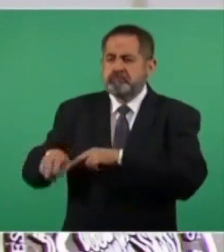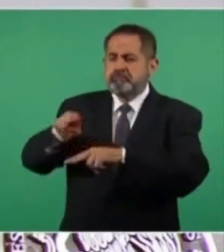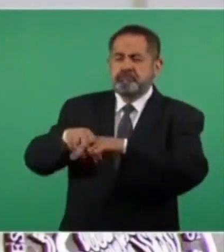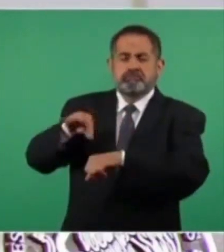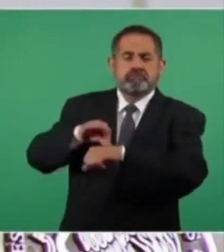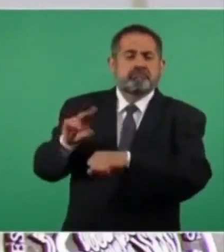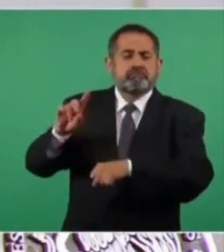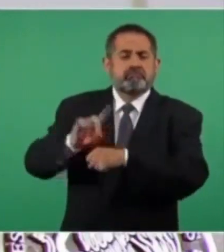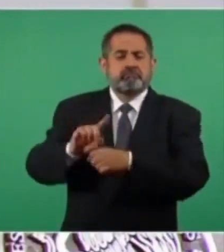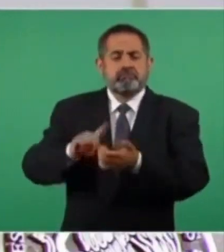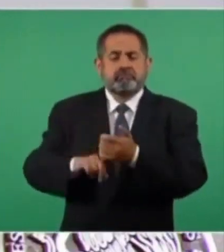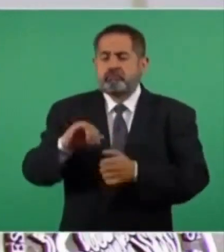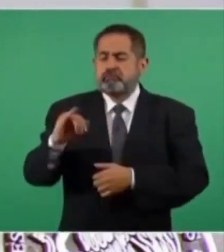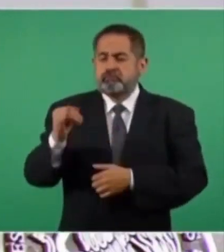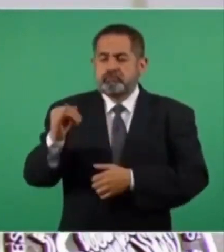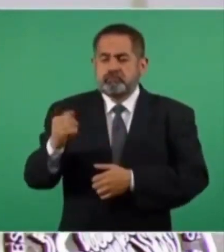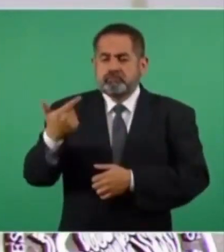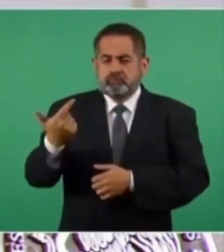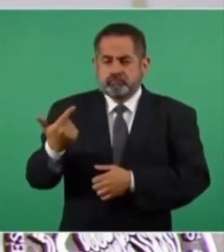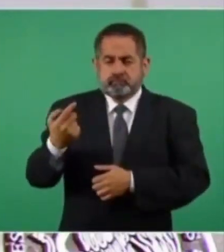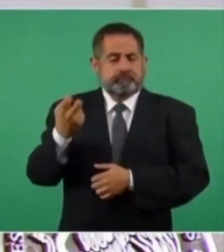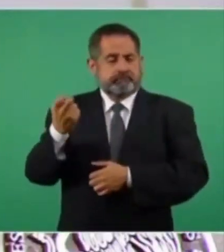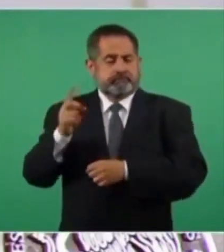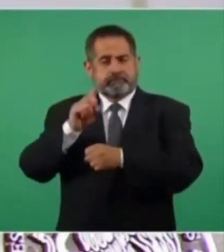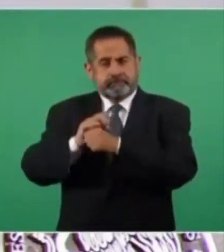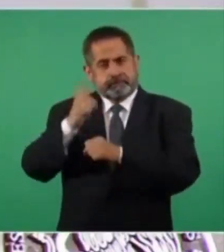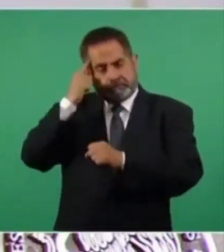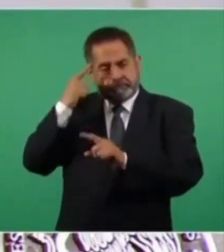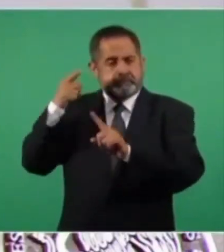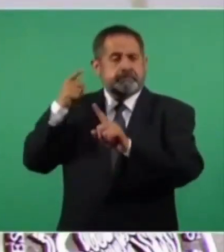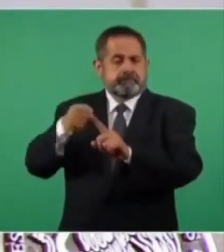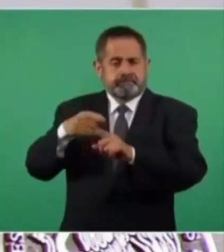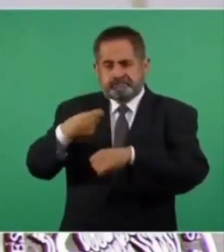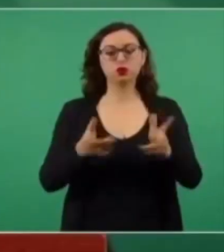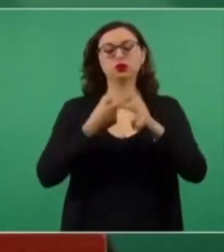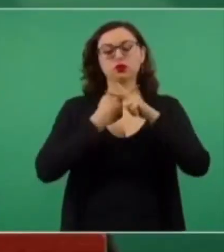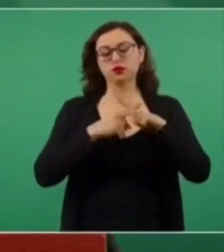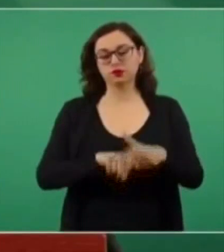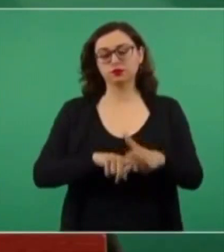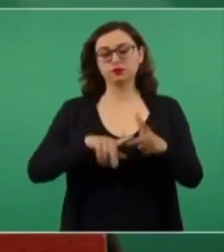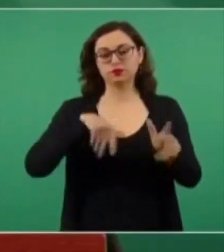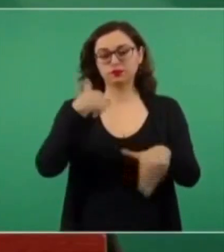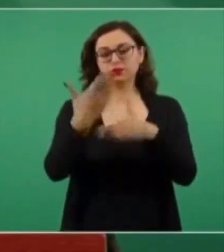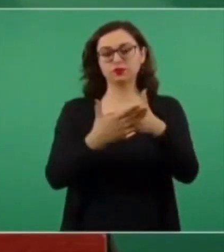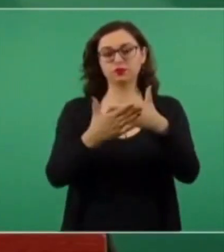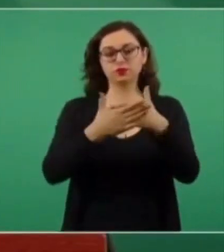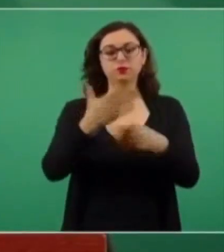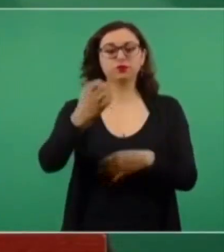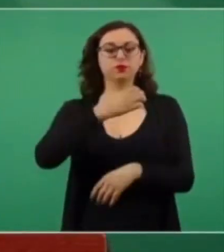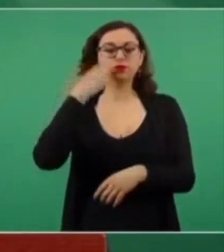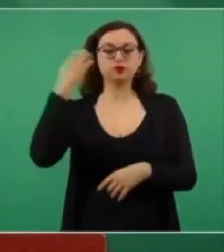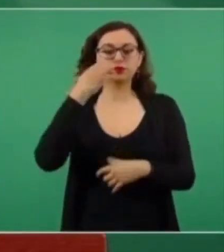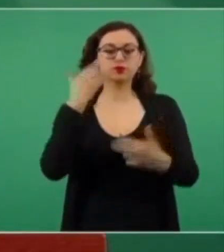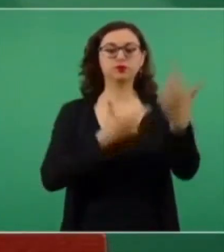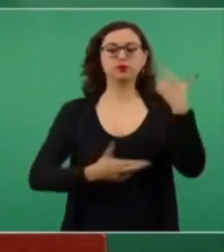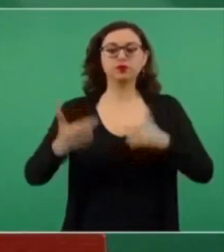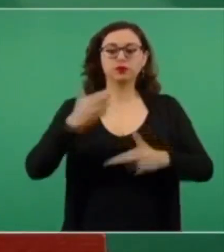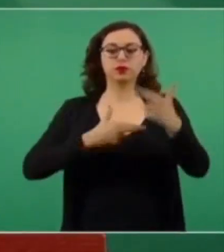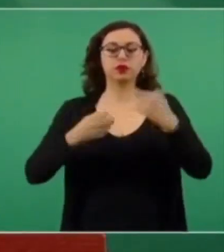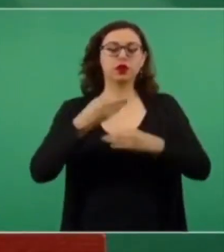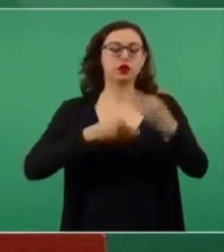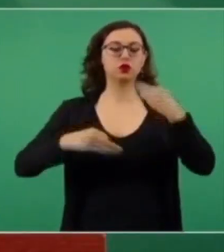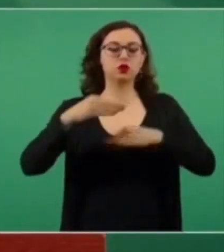de junio, que es lo que se está planteando como secretaria y lo que recomendamos. Y que invito y convoco a los maestros,